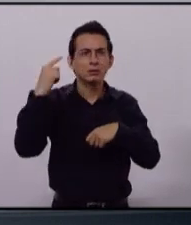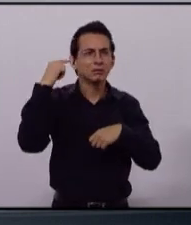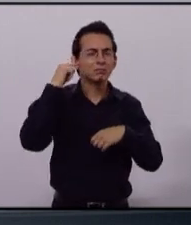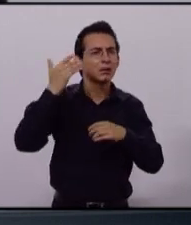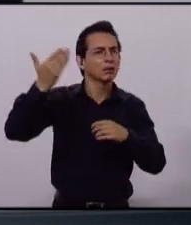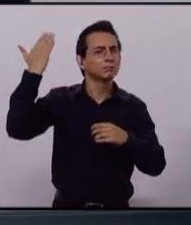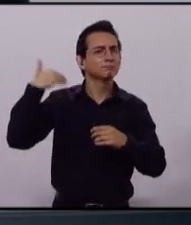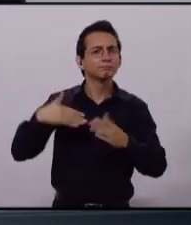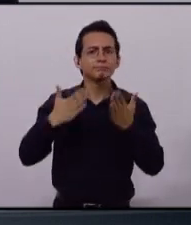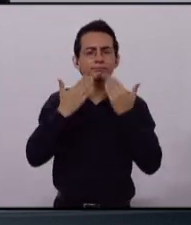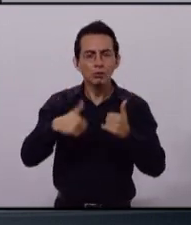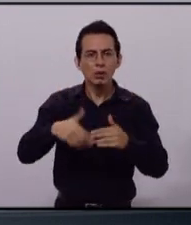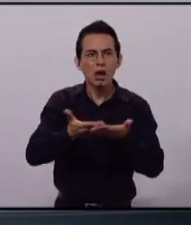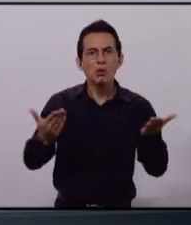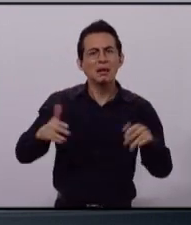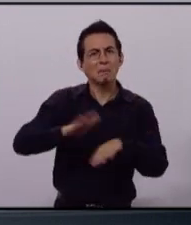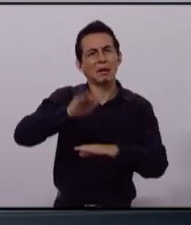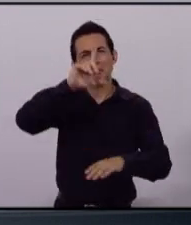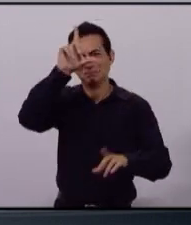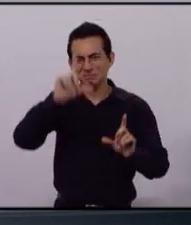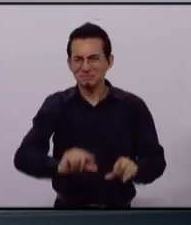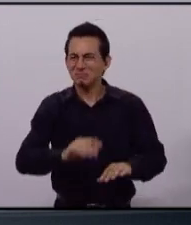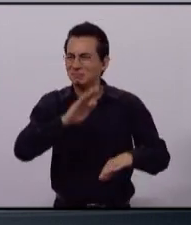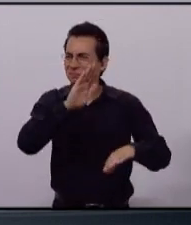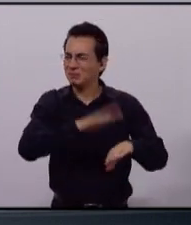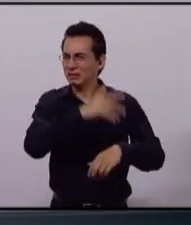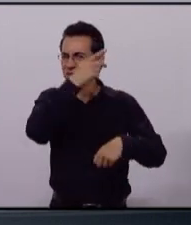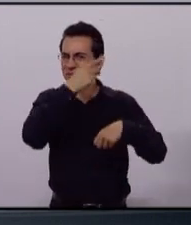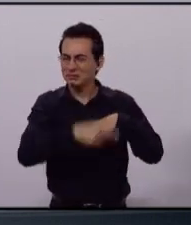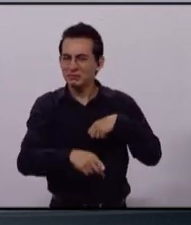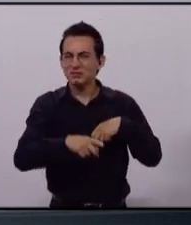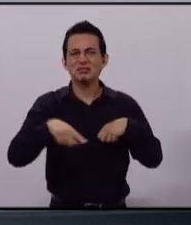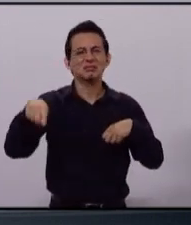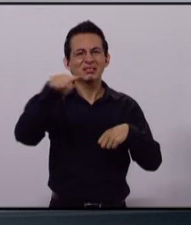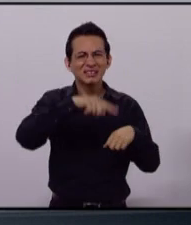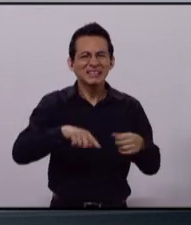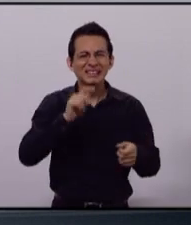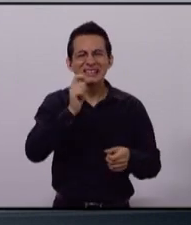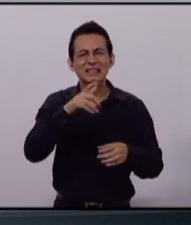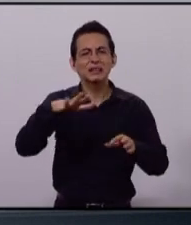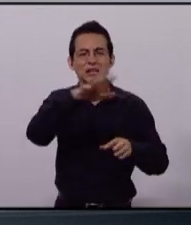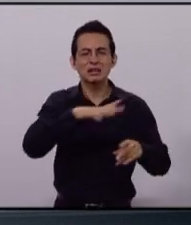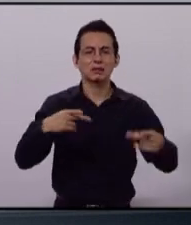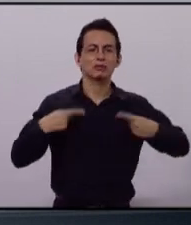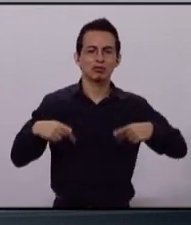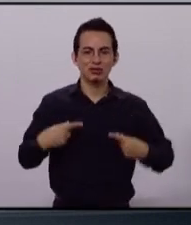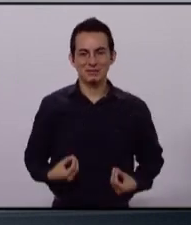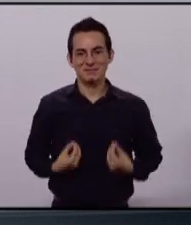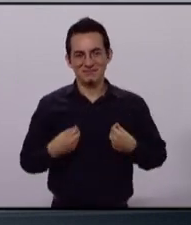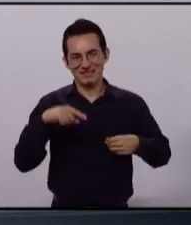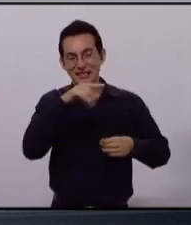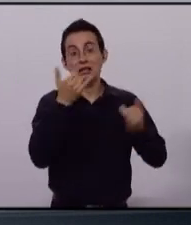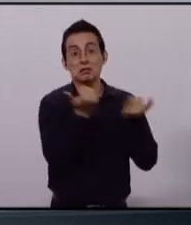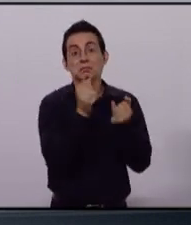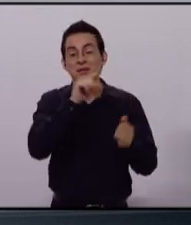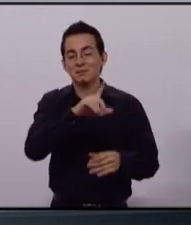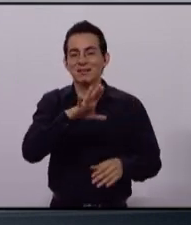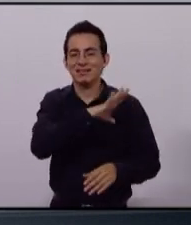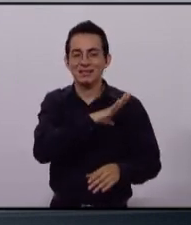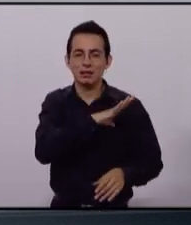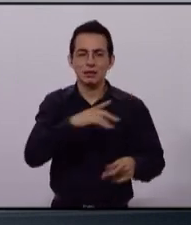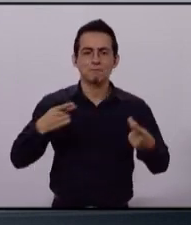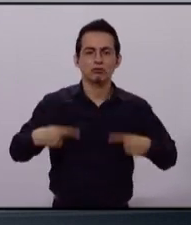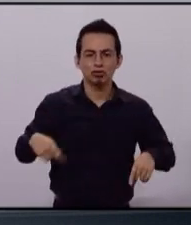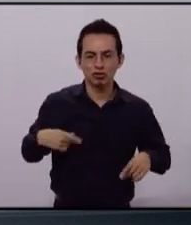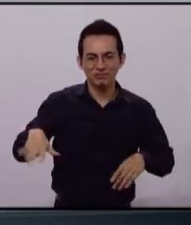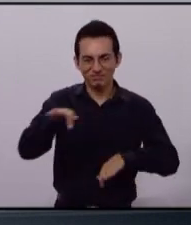El origen de estos problemas está en la corrupción y la ineptitud de nuestros funcionarios. Es importante que sepas que el PRI